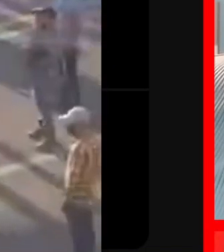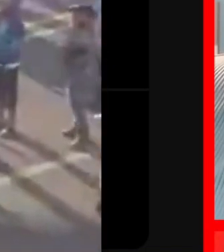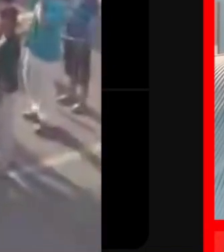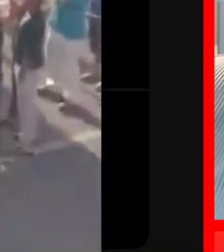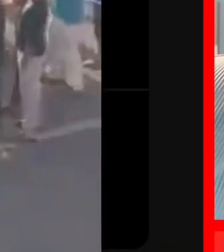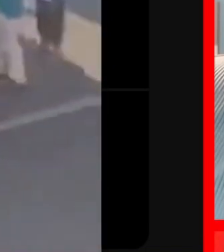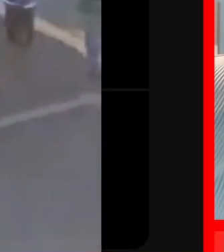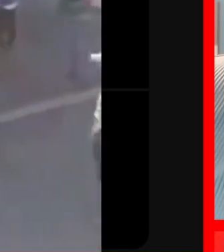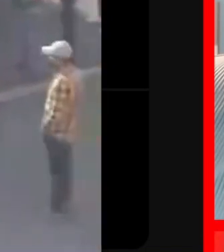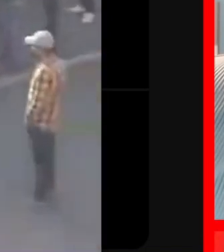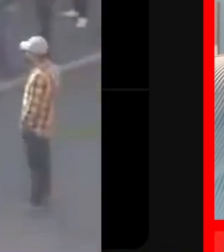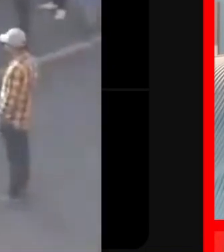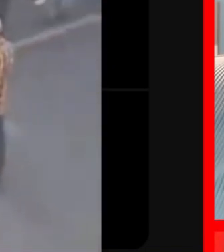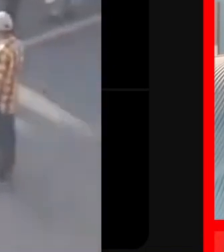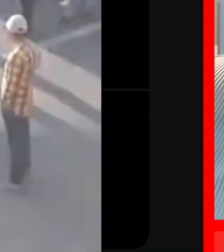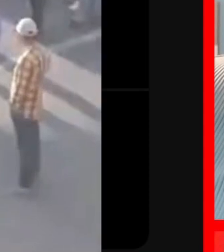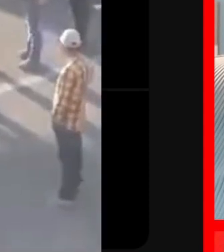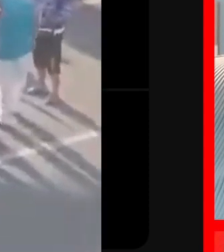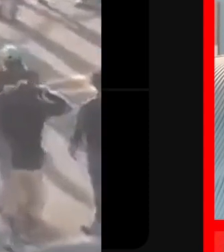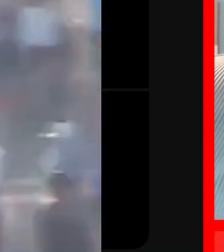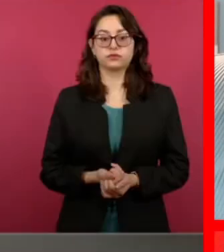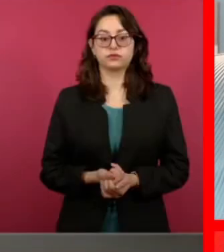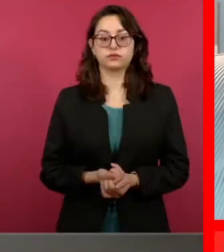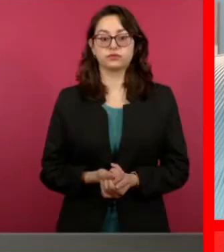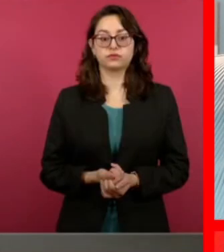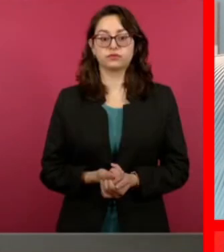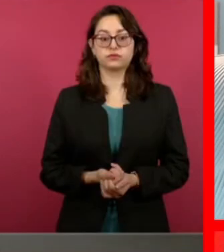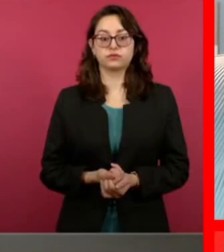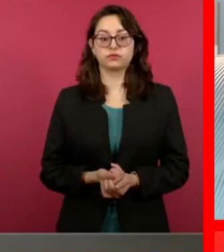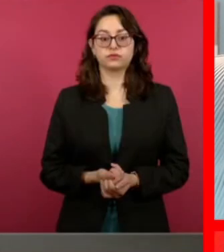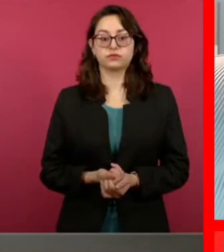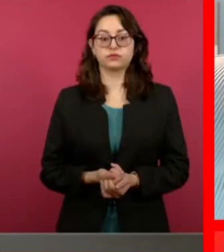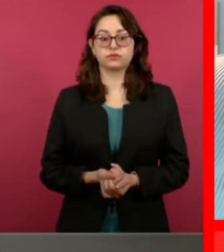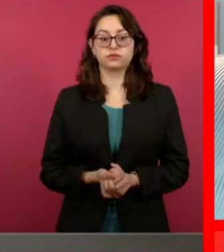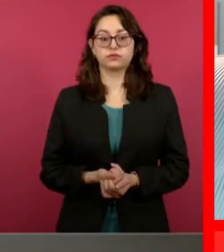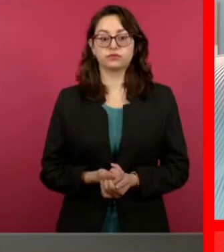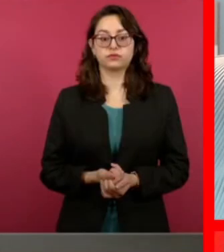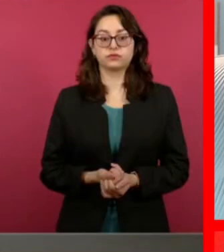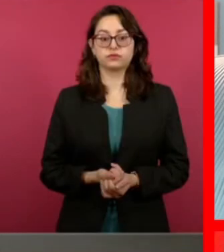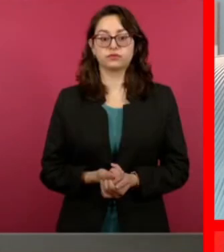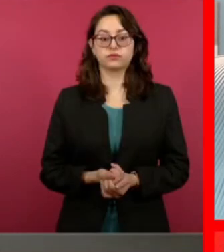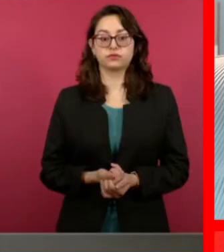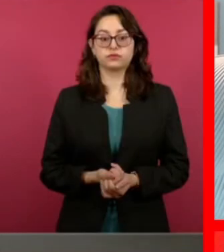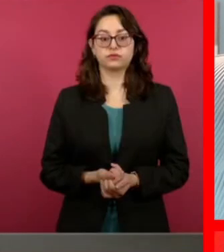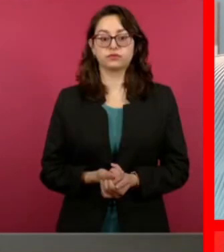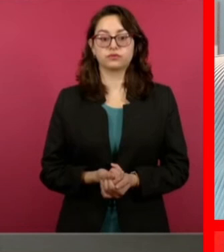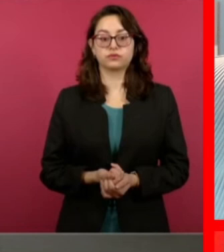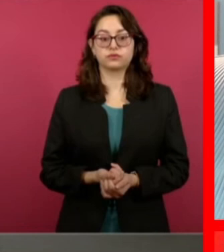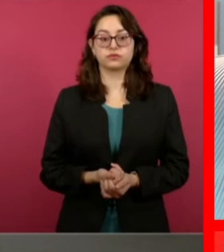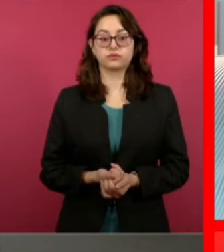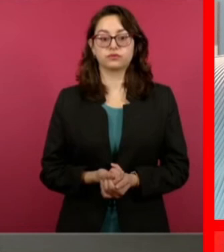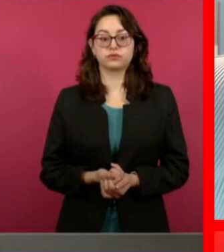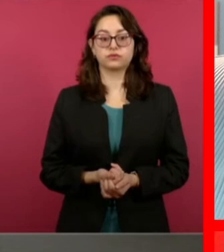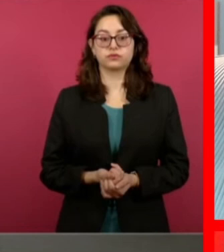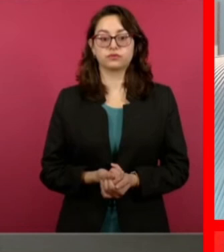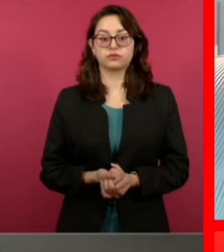qué es lo que dijo el día de hoy el presidente de México en la mañanera al respecto de lo que está sucediendo en Chiapas,